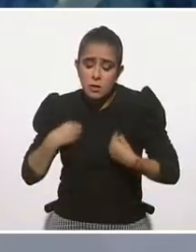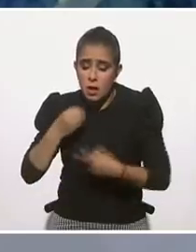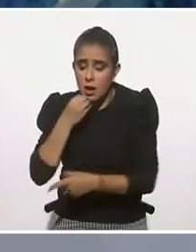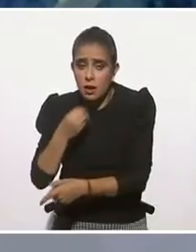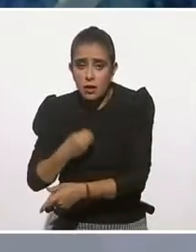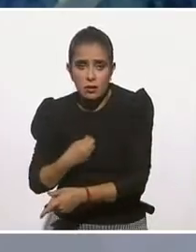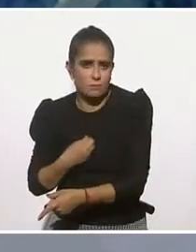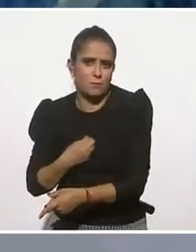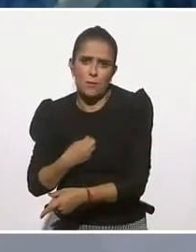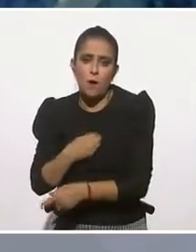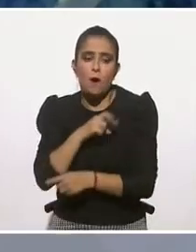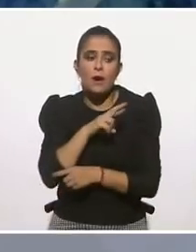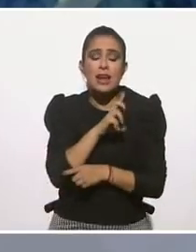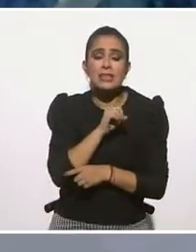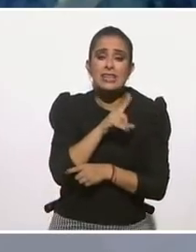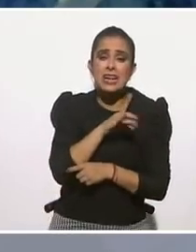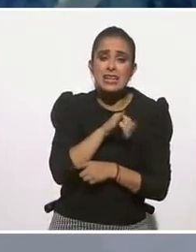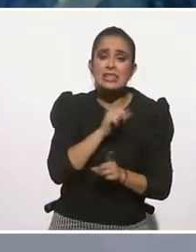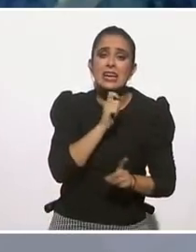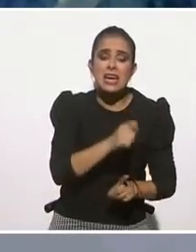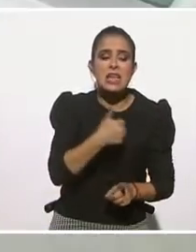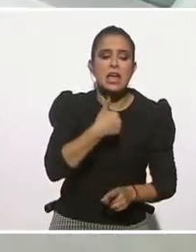porque me flexibilizo,